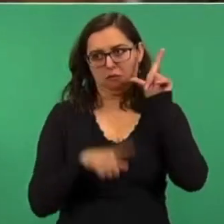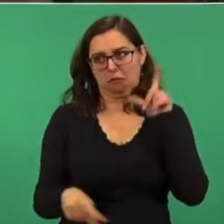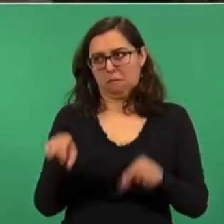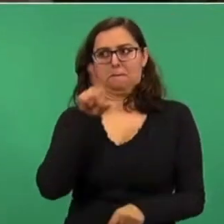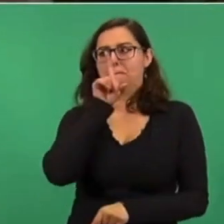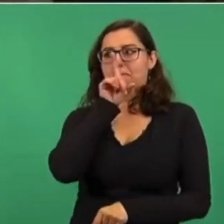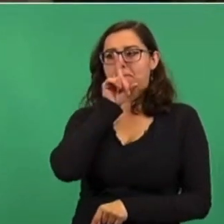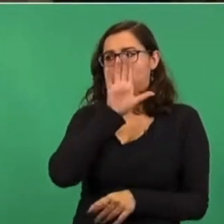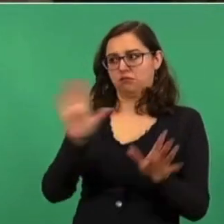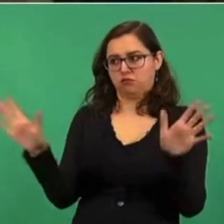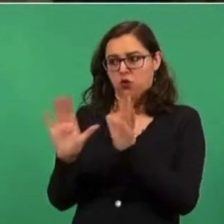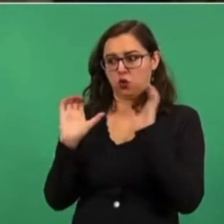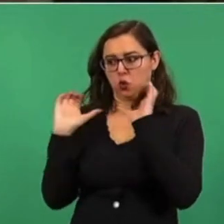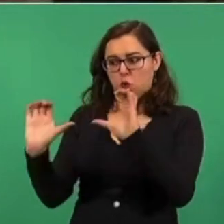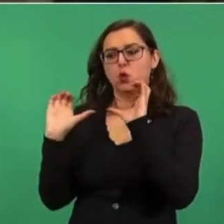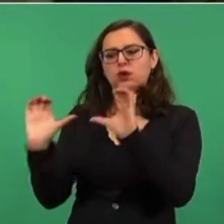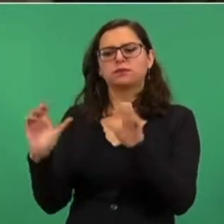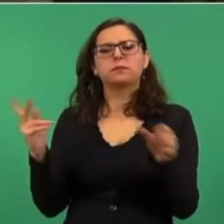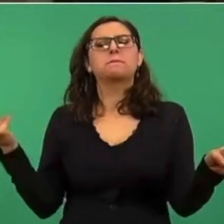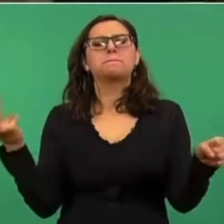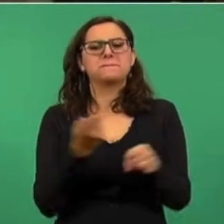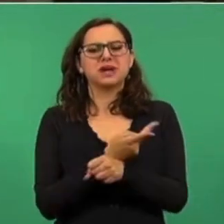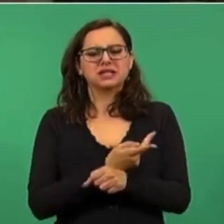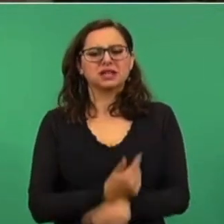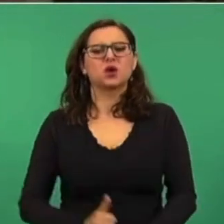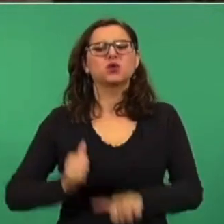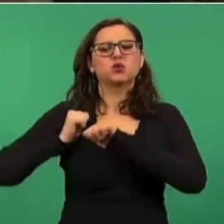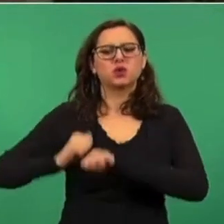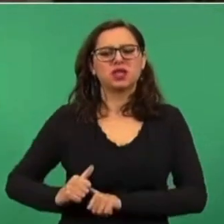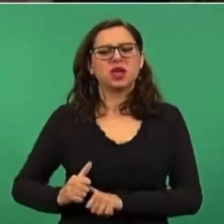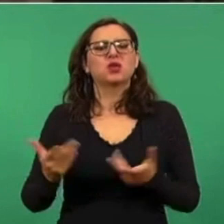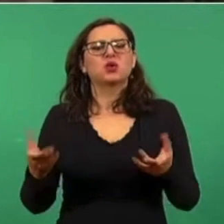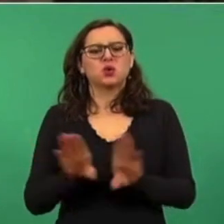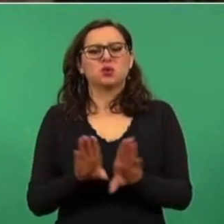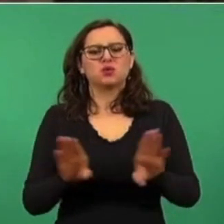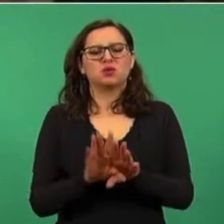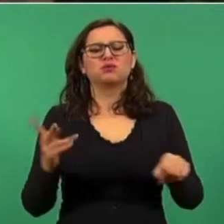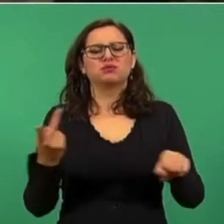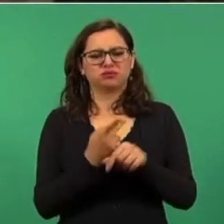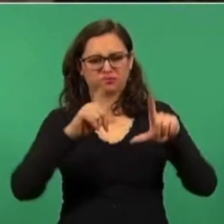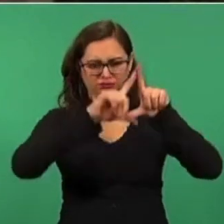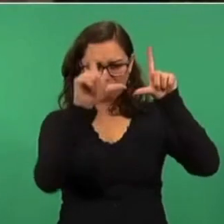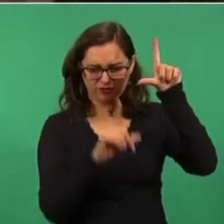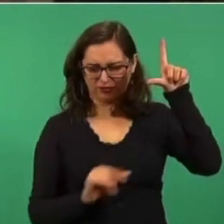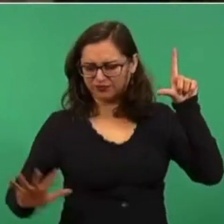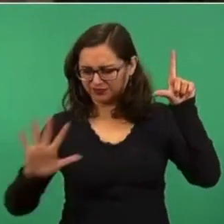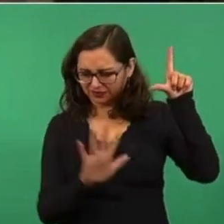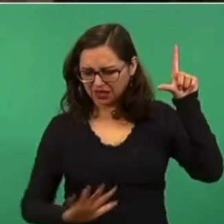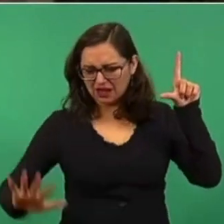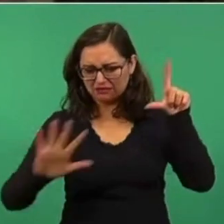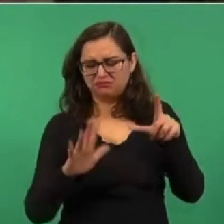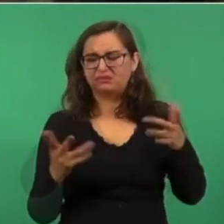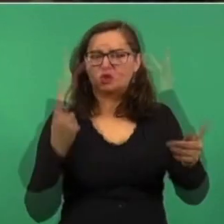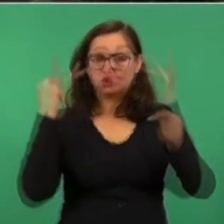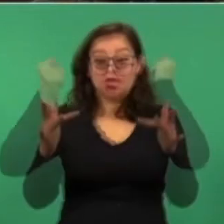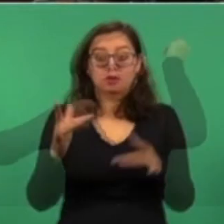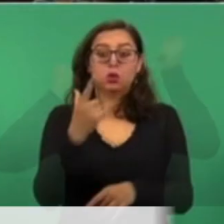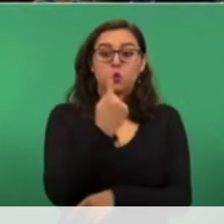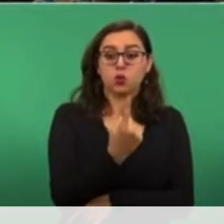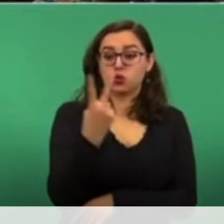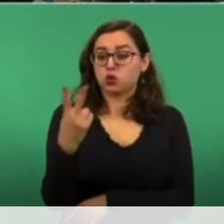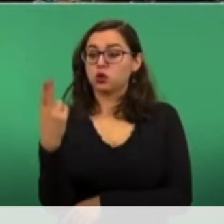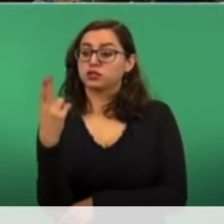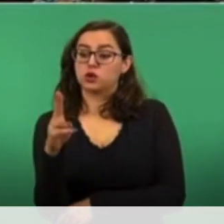de esto? ¿Qué le han dicho las autoridades de lo que puede suceder en esta región, el impacto que tiene para el turismo en nuestro país?